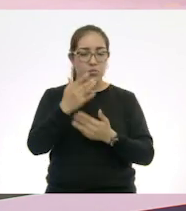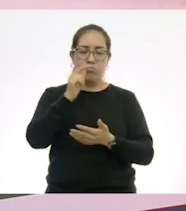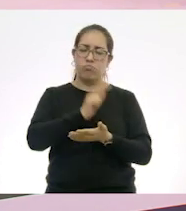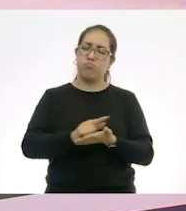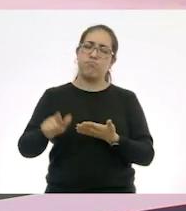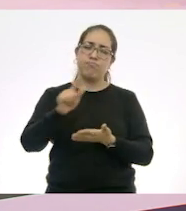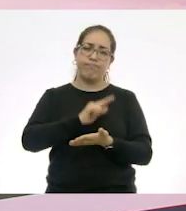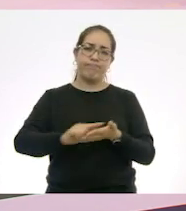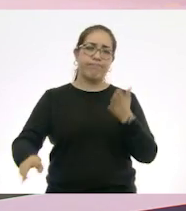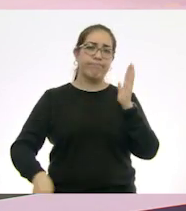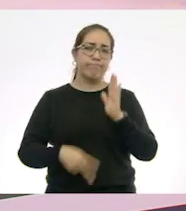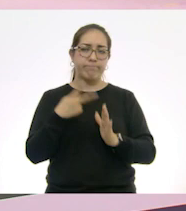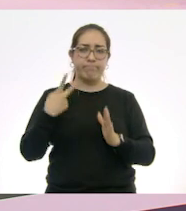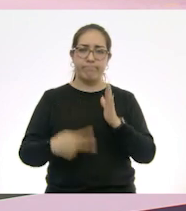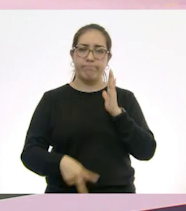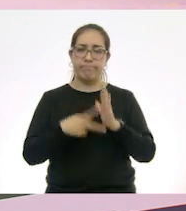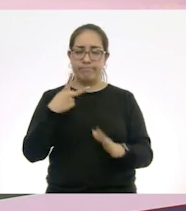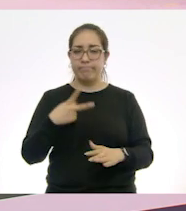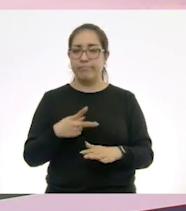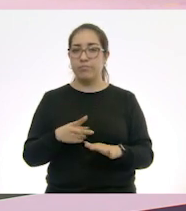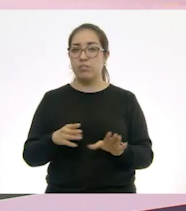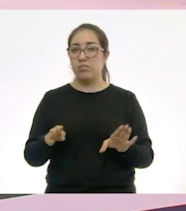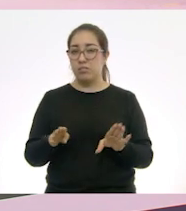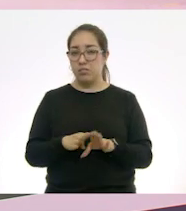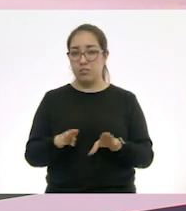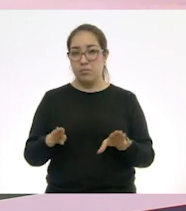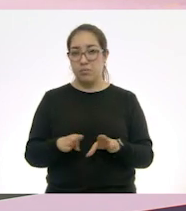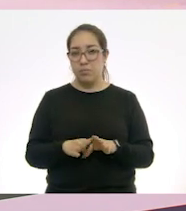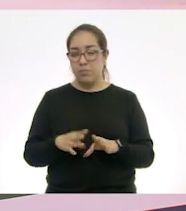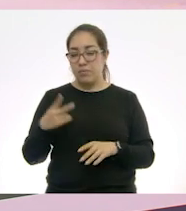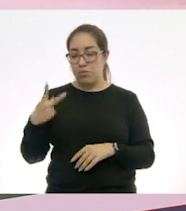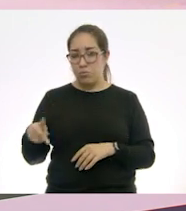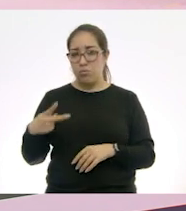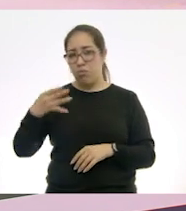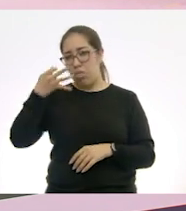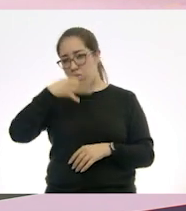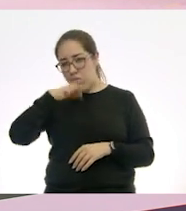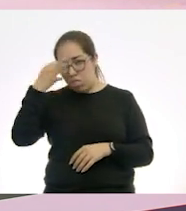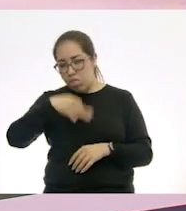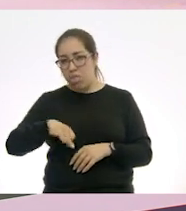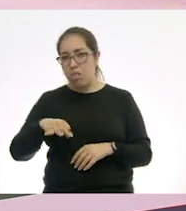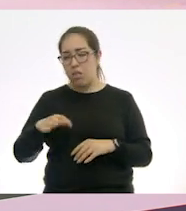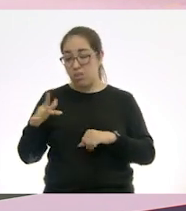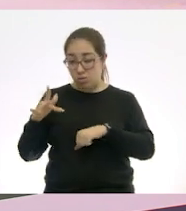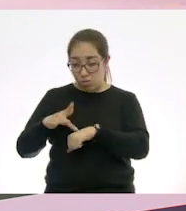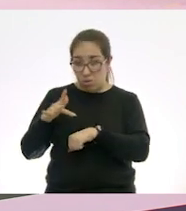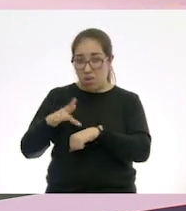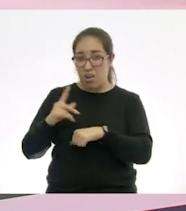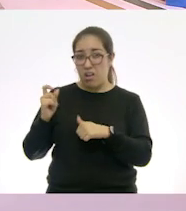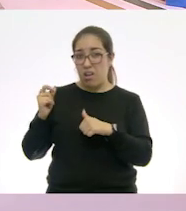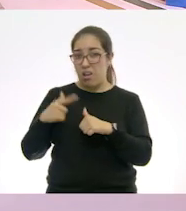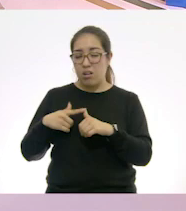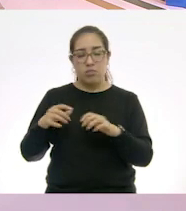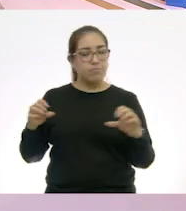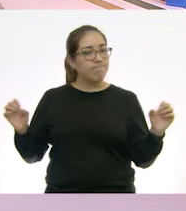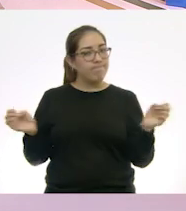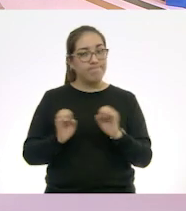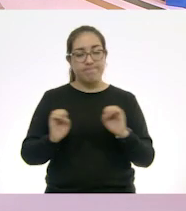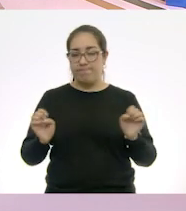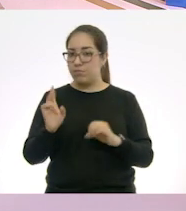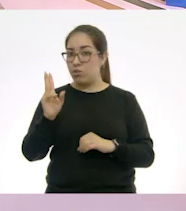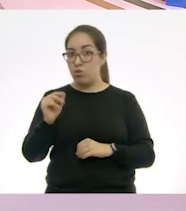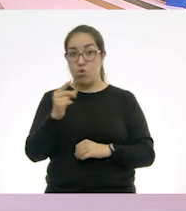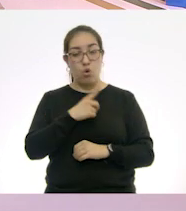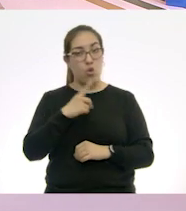las manos con frecuencia. Es decir, evitar el contacto con secreciones respiratorias, material fecal, orina u otros